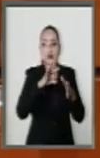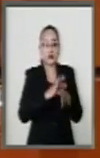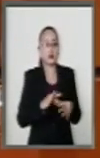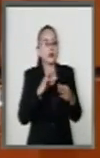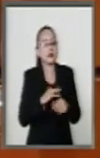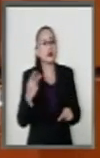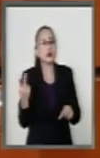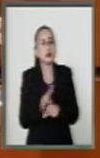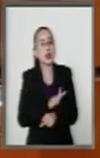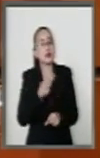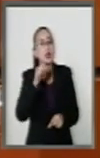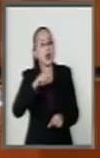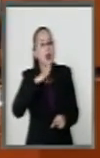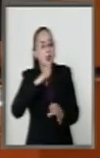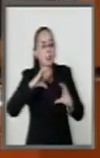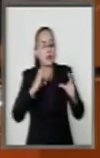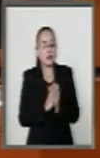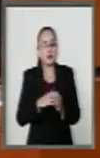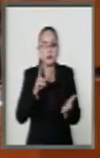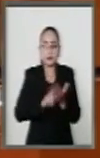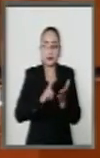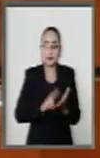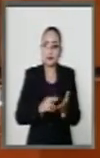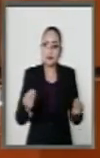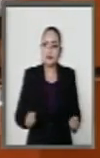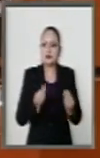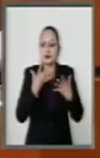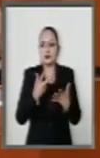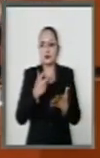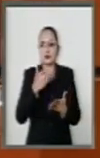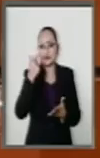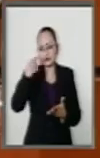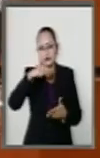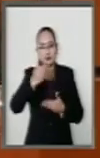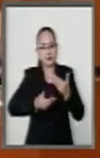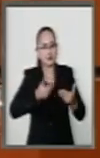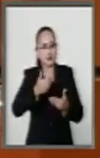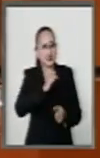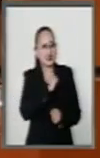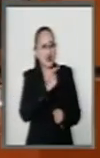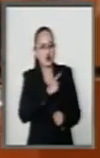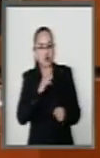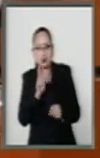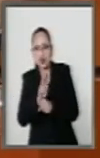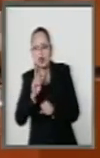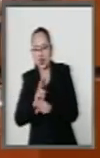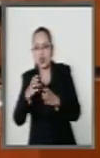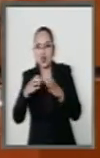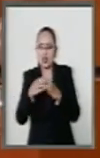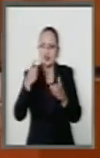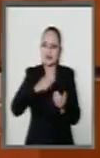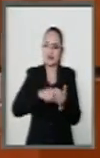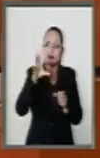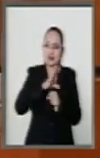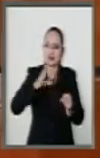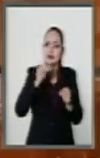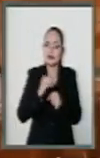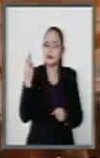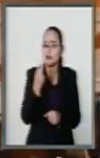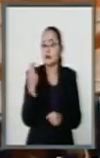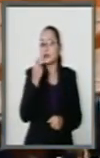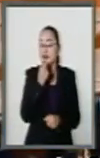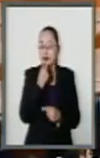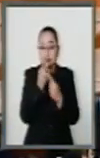cuánto podría costar prestar servicios de salud, guarderías, en fin, todo lo que necesita un niño.